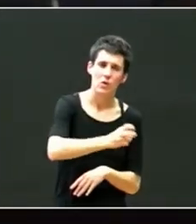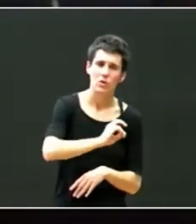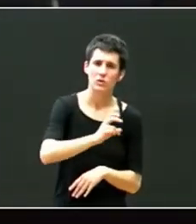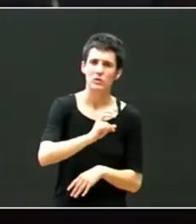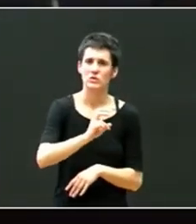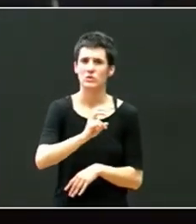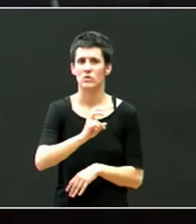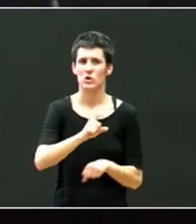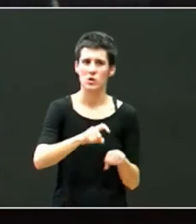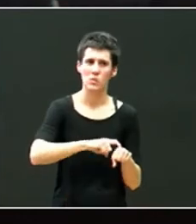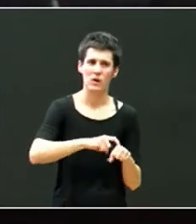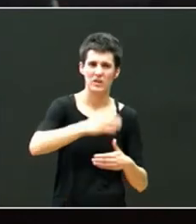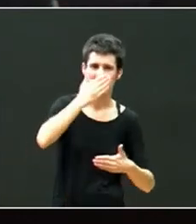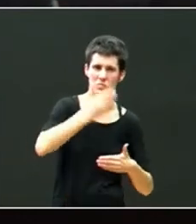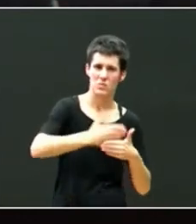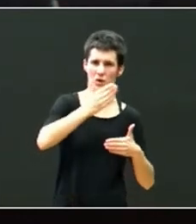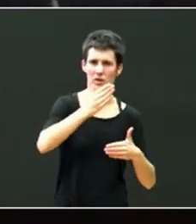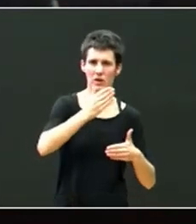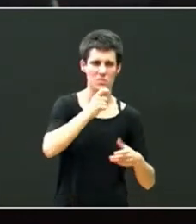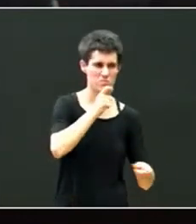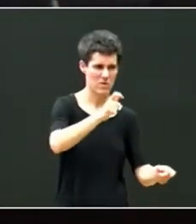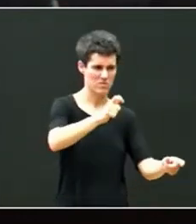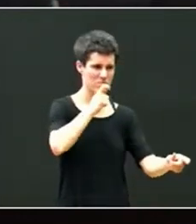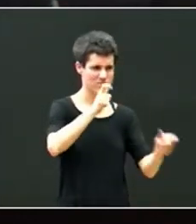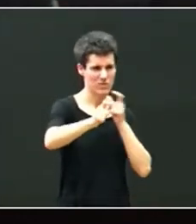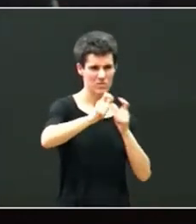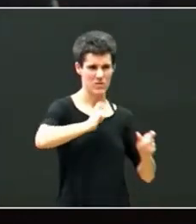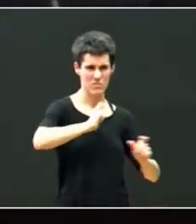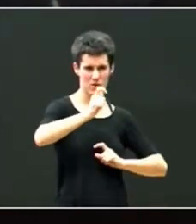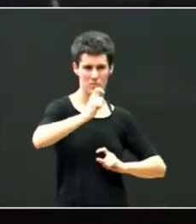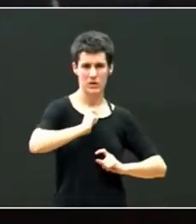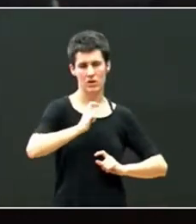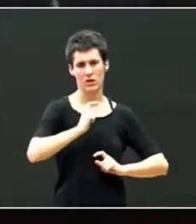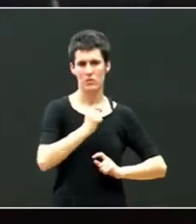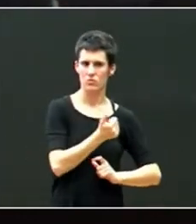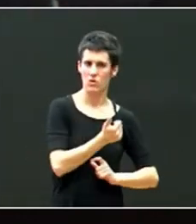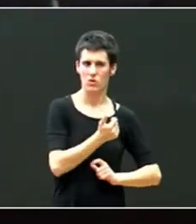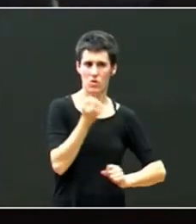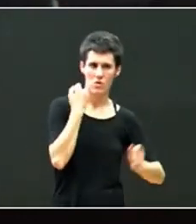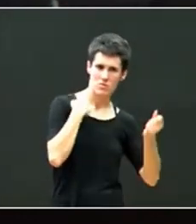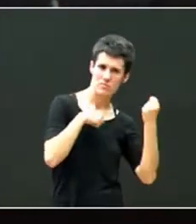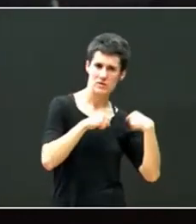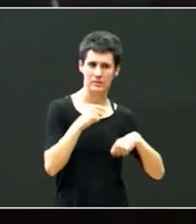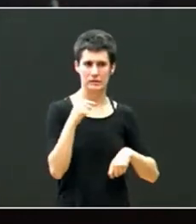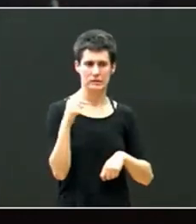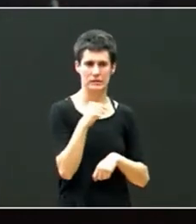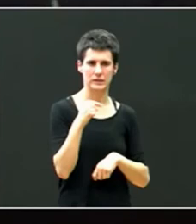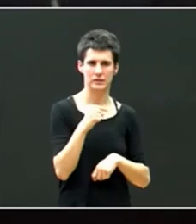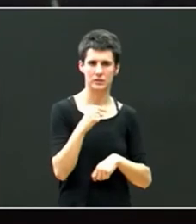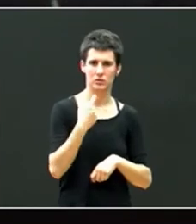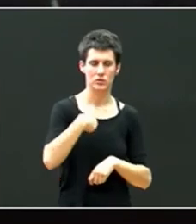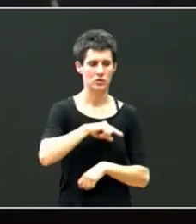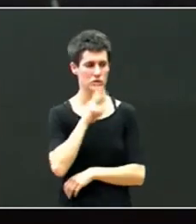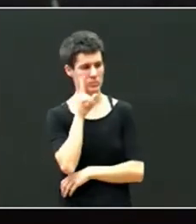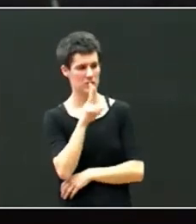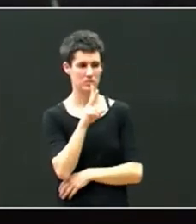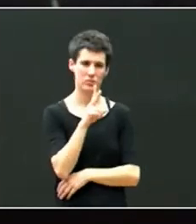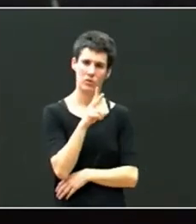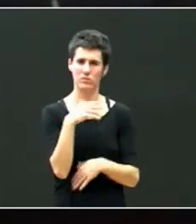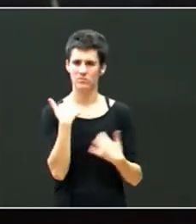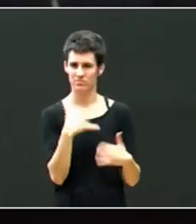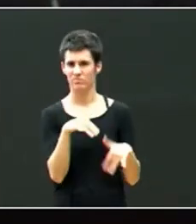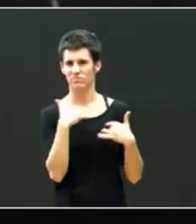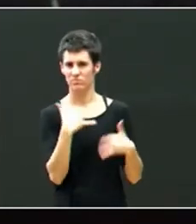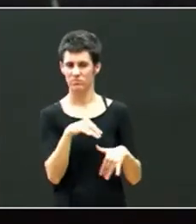desafían las reglas los vemos los etiquetamos como menudo individuo menudo individuo